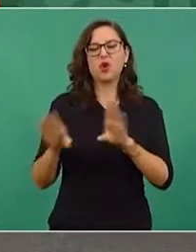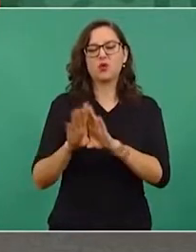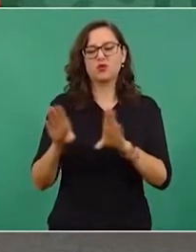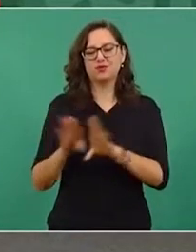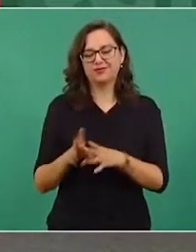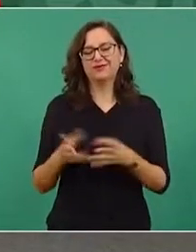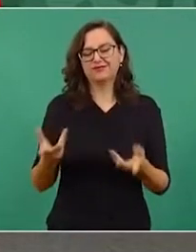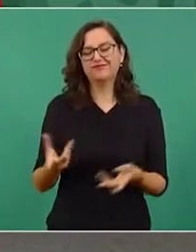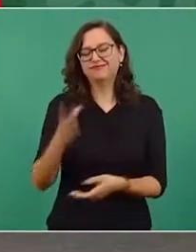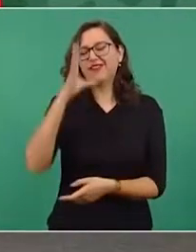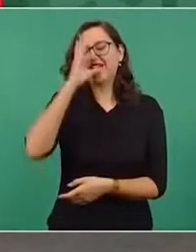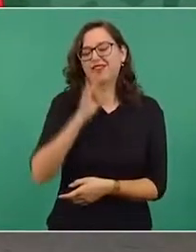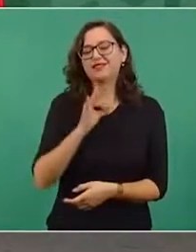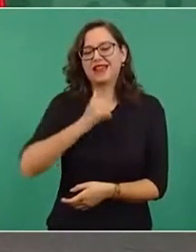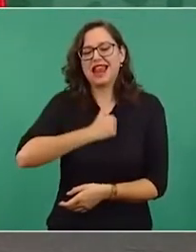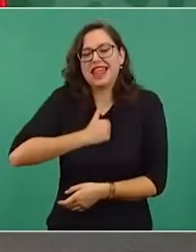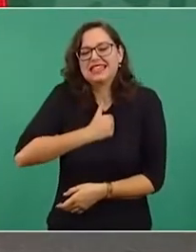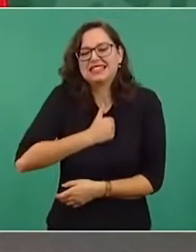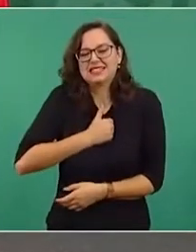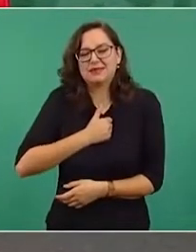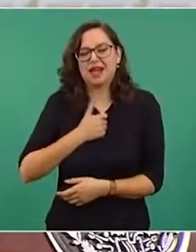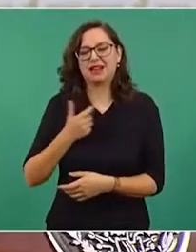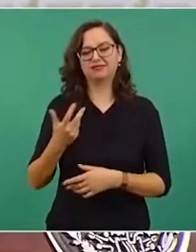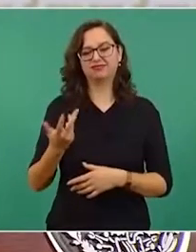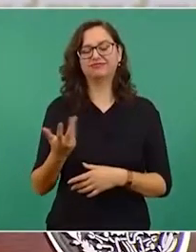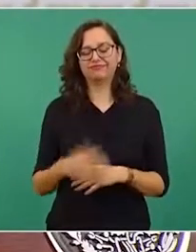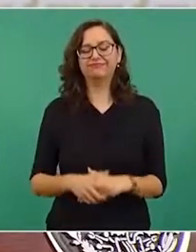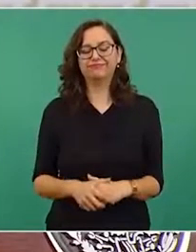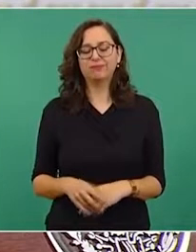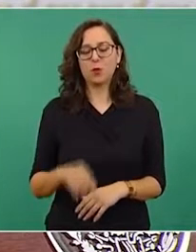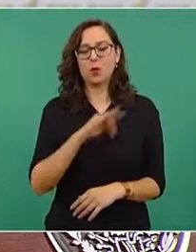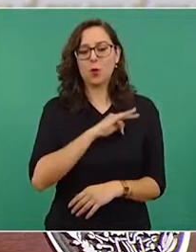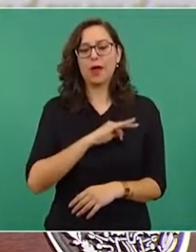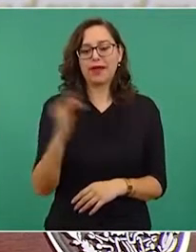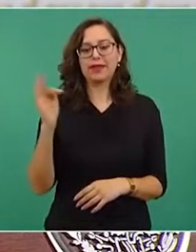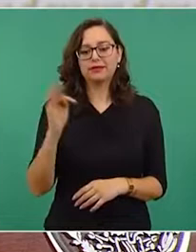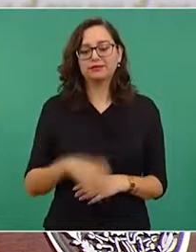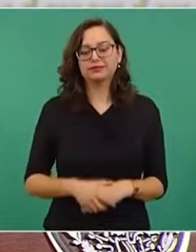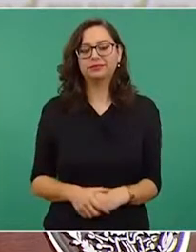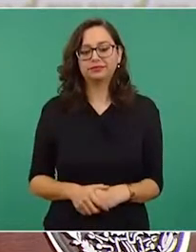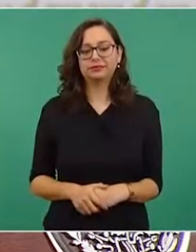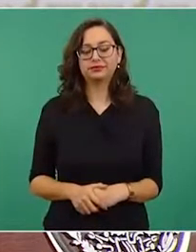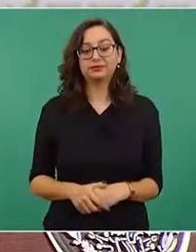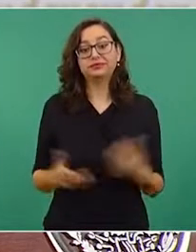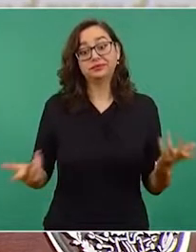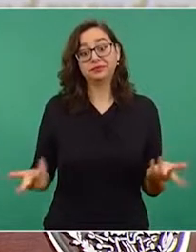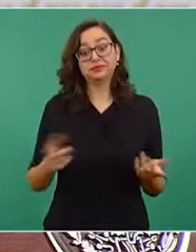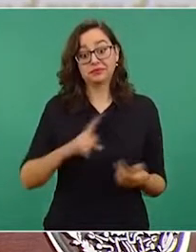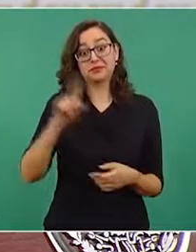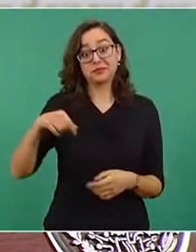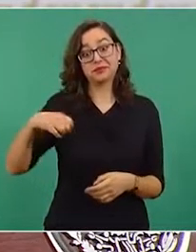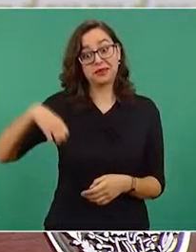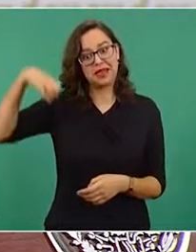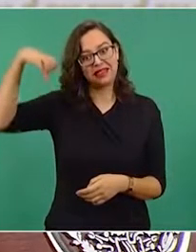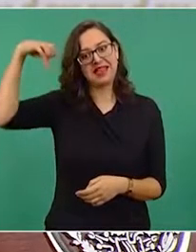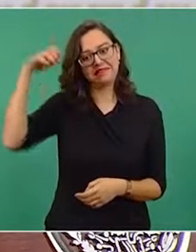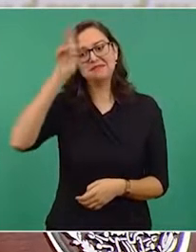está ejercitado, más cuando ya tiene uno cierta edad.